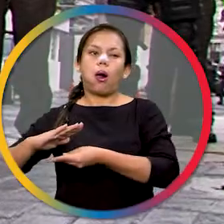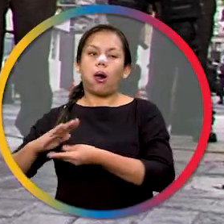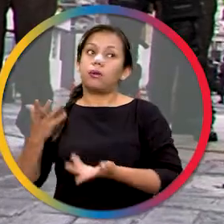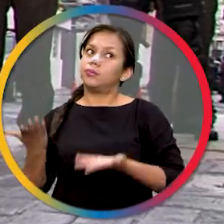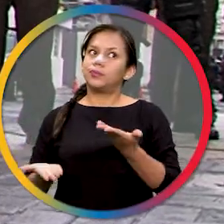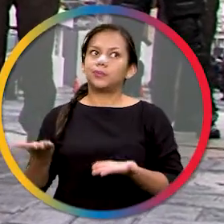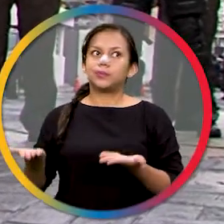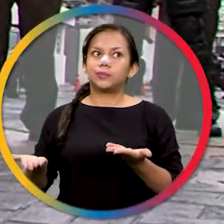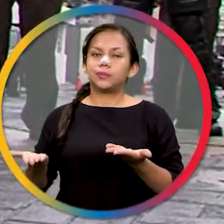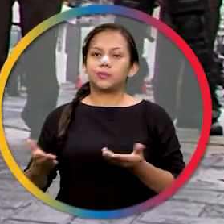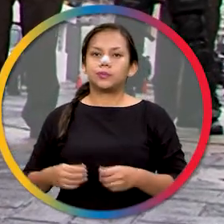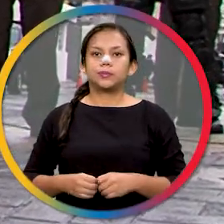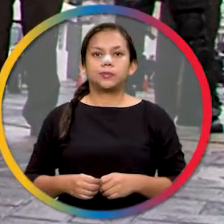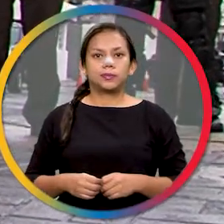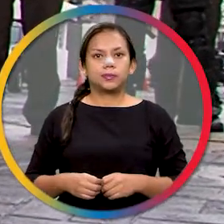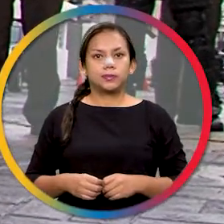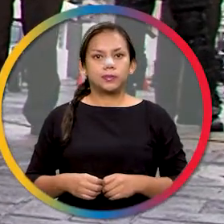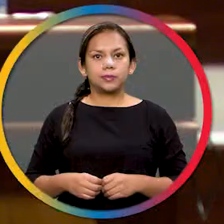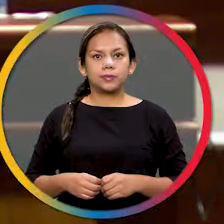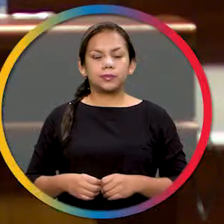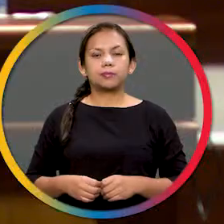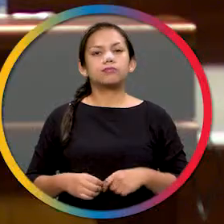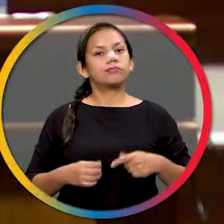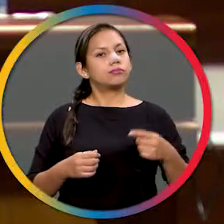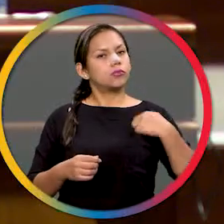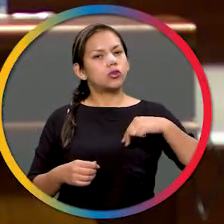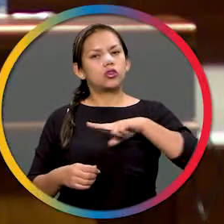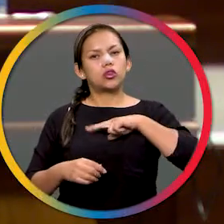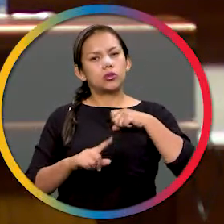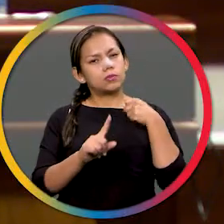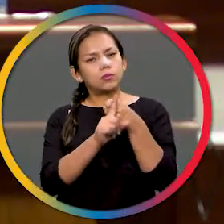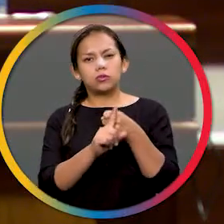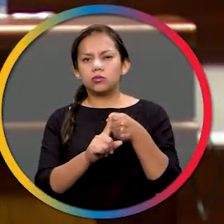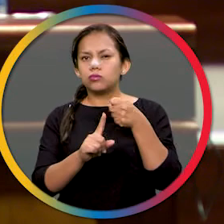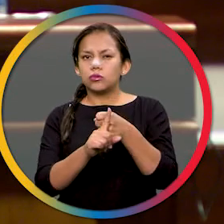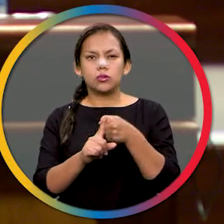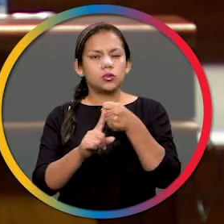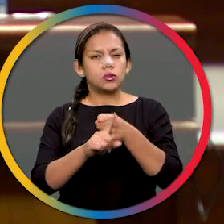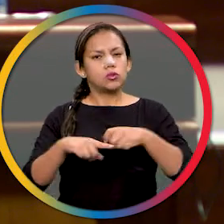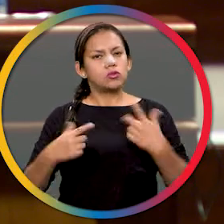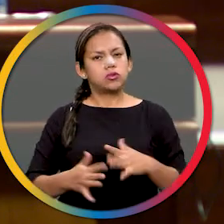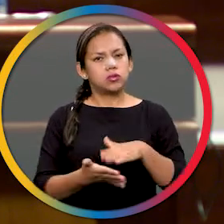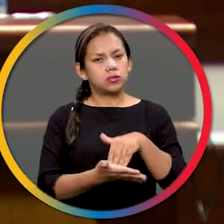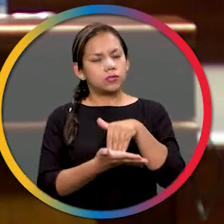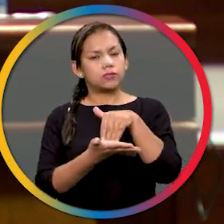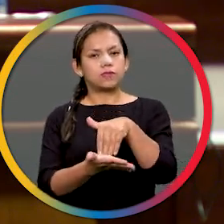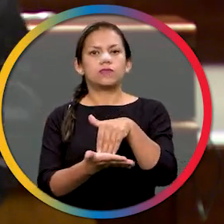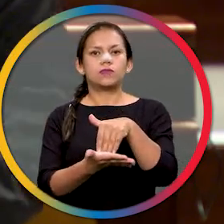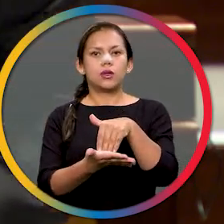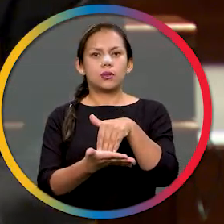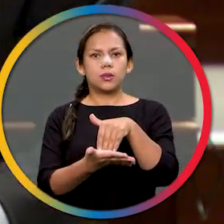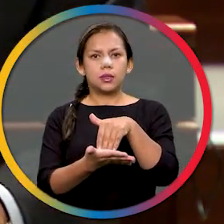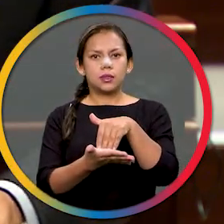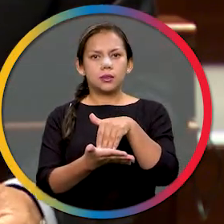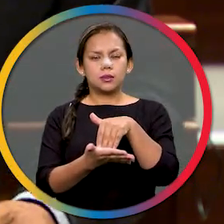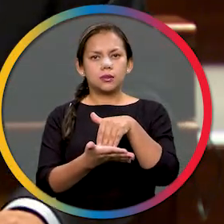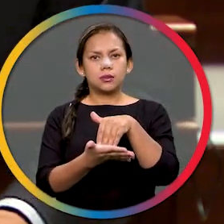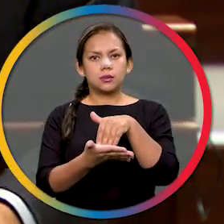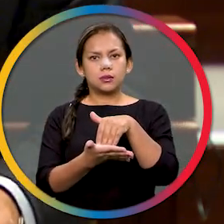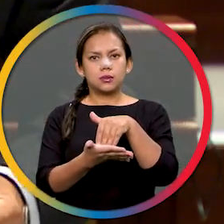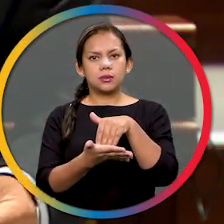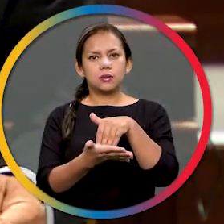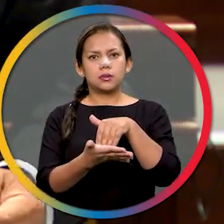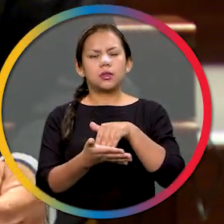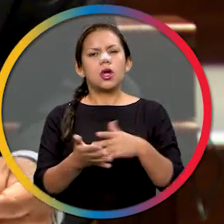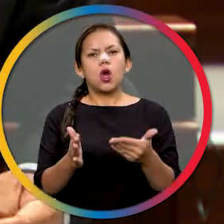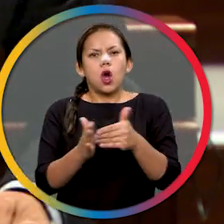del delito de asociación ilícita. Vamos a defender también y a consolidar la